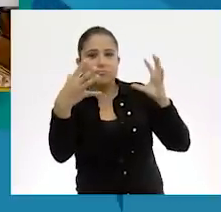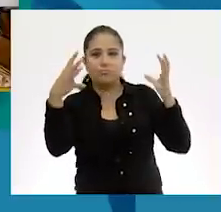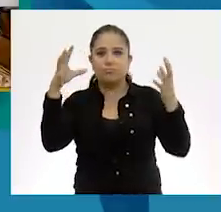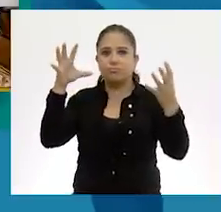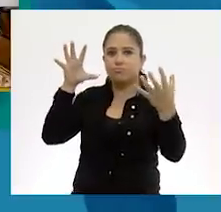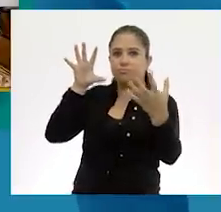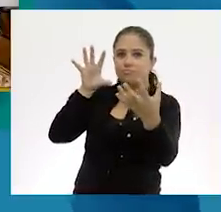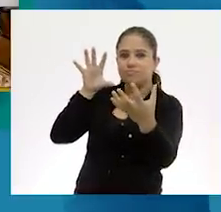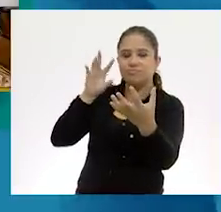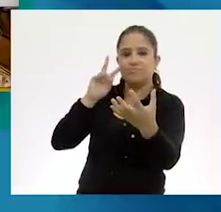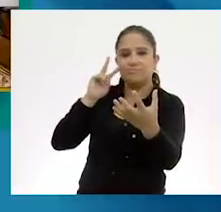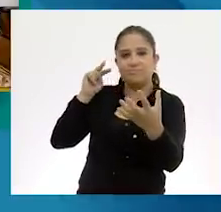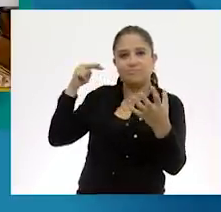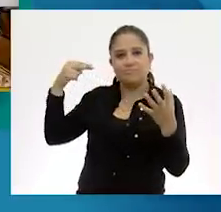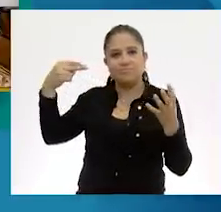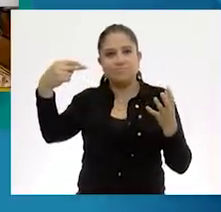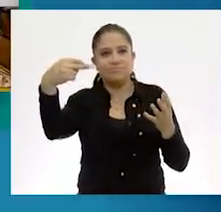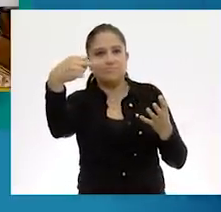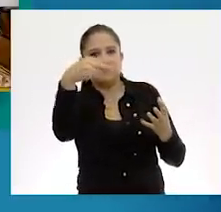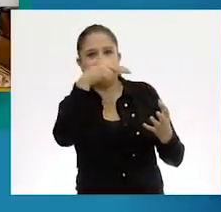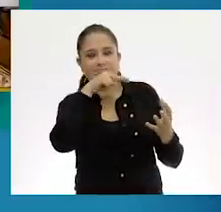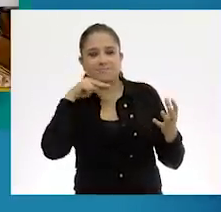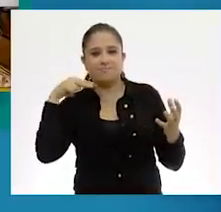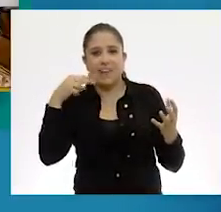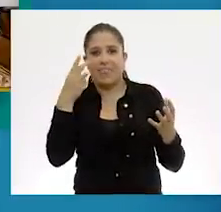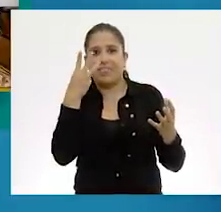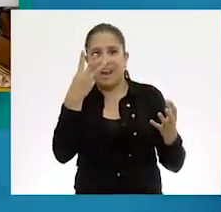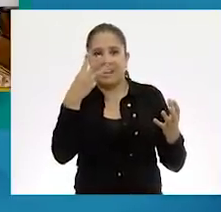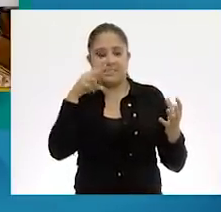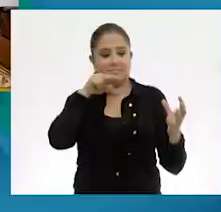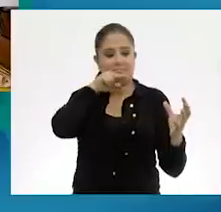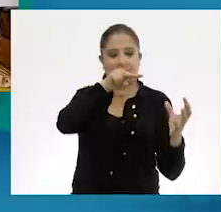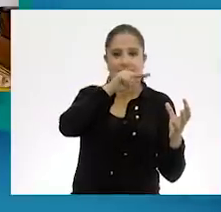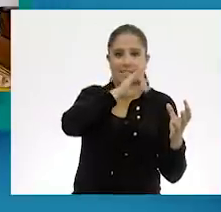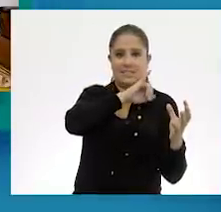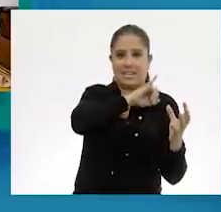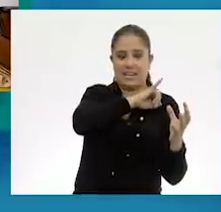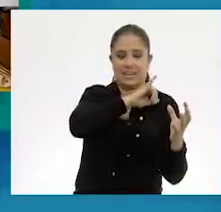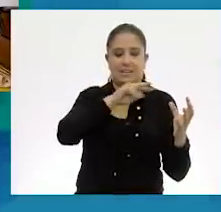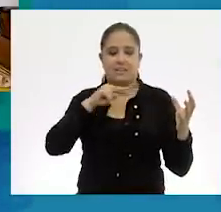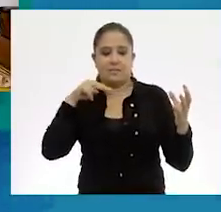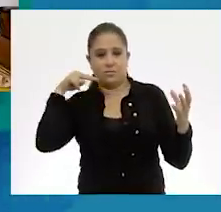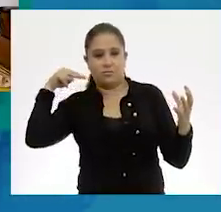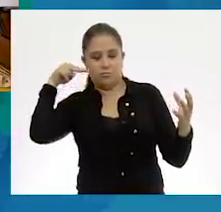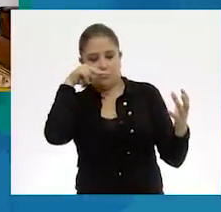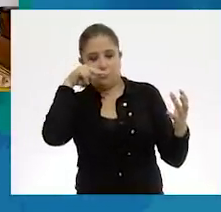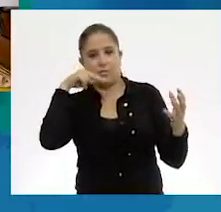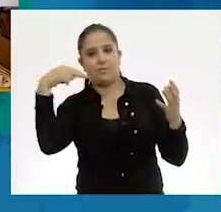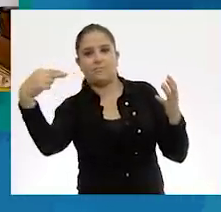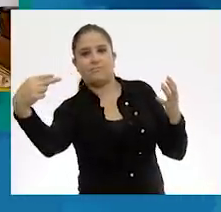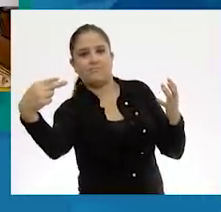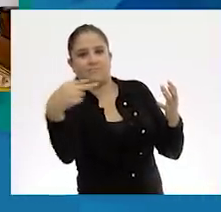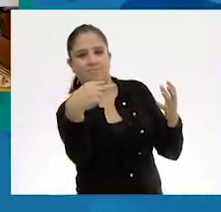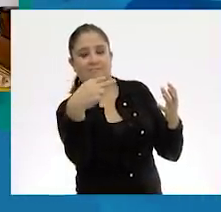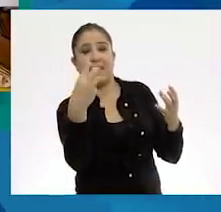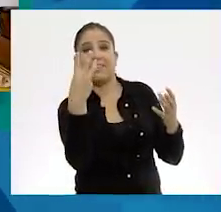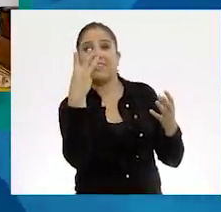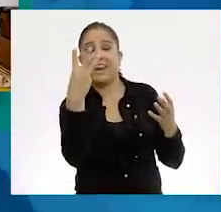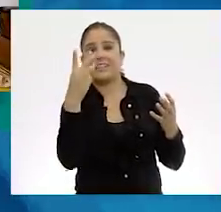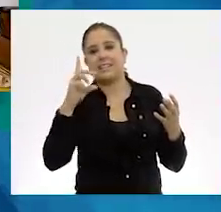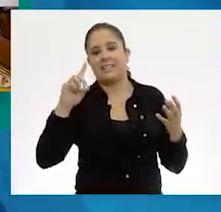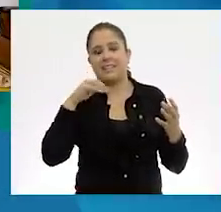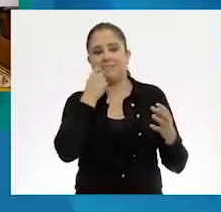caras diferentes. Es izquierda, frente y derecha. Eso es lo